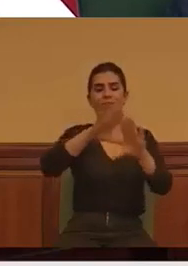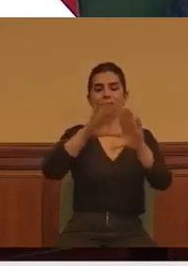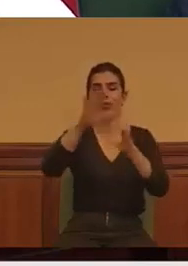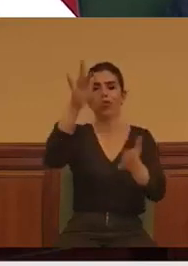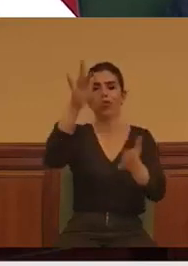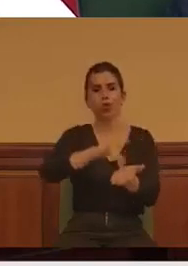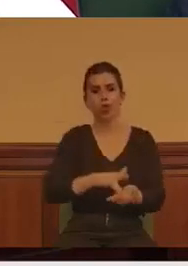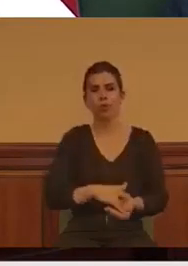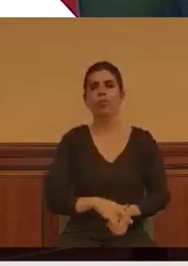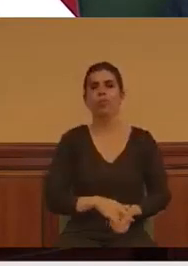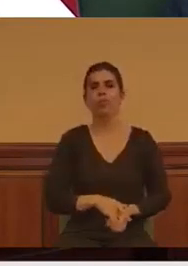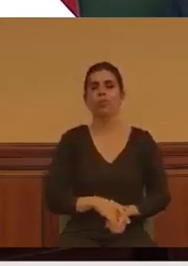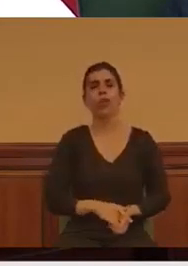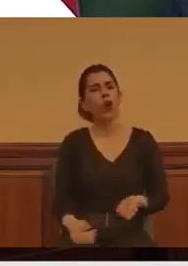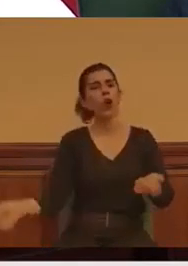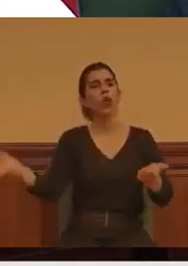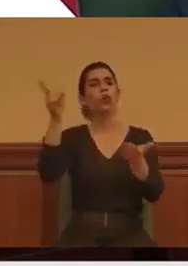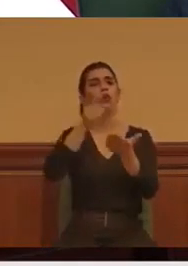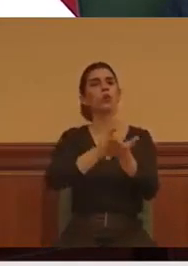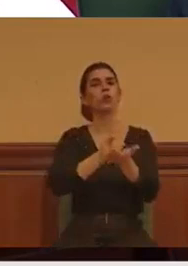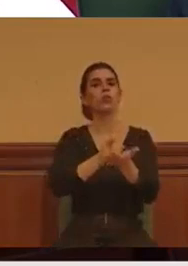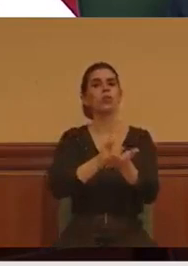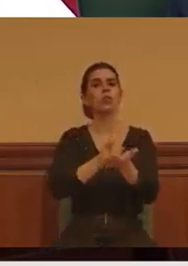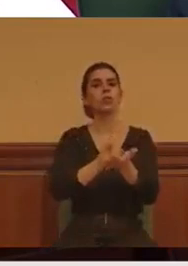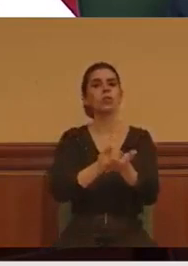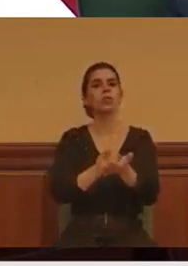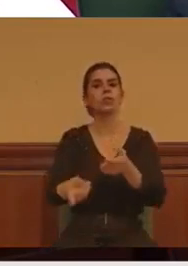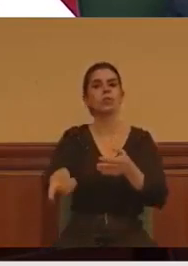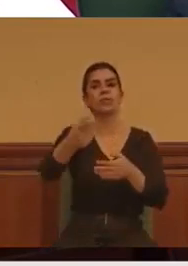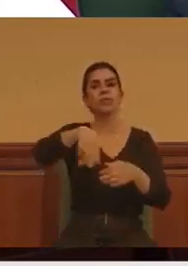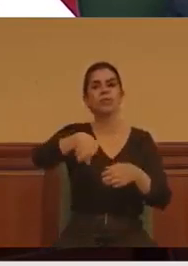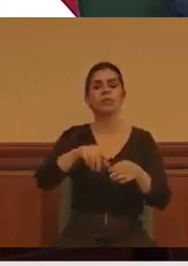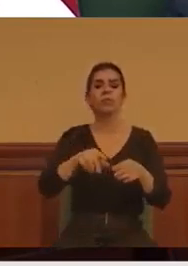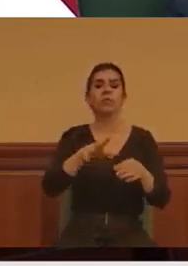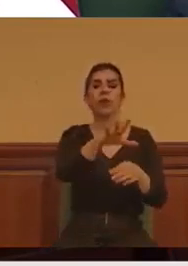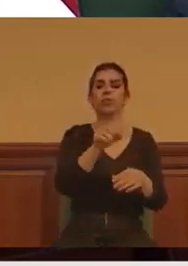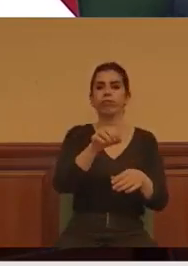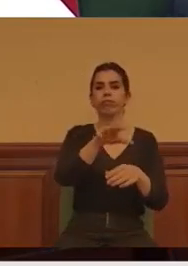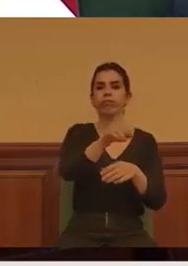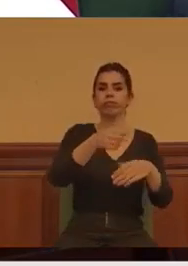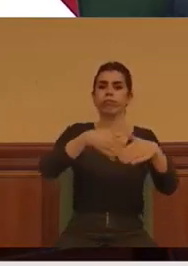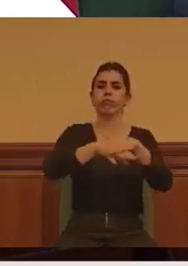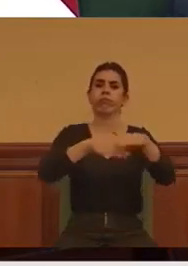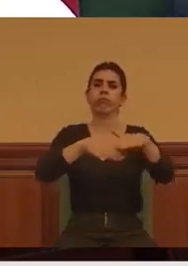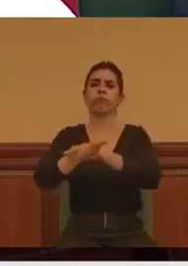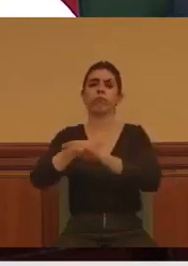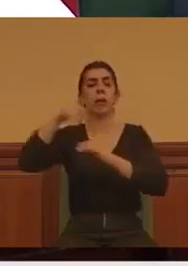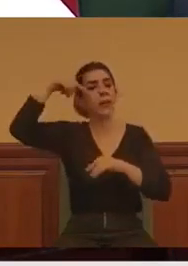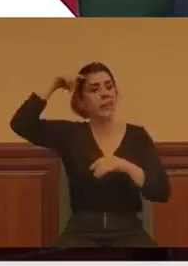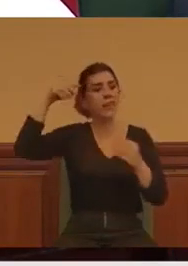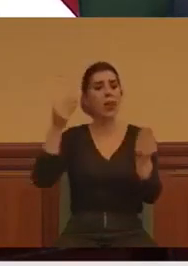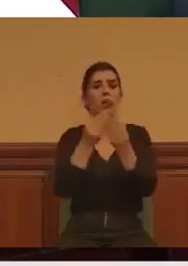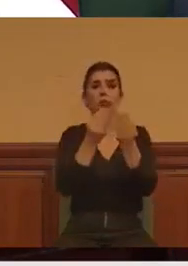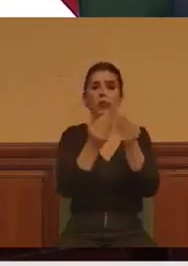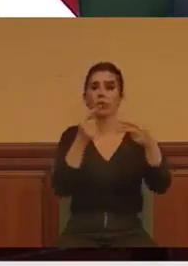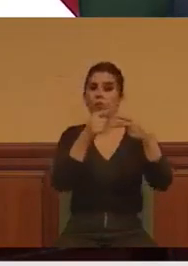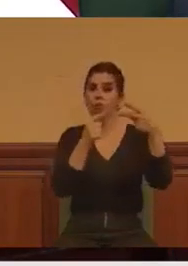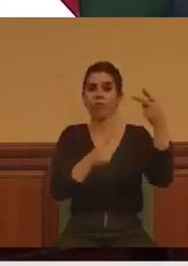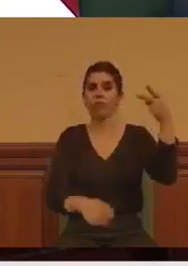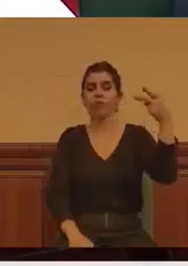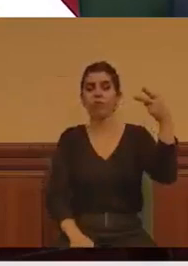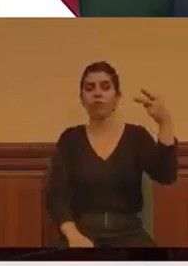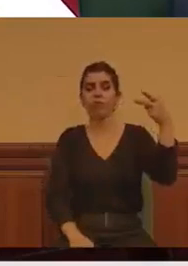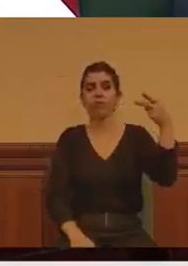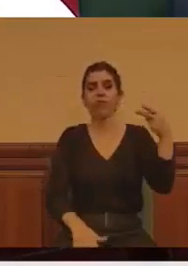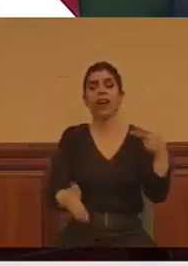una vez más volvemos a estar a la cabeza en incidencias acumuladas junto con Melilla. En el día de ayer, la Comunidad de Madrid era